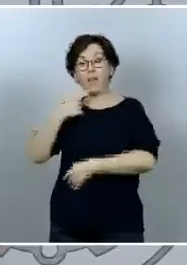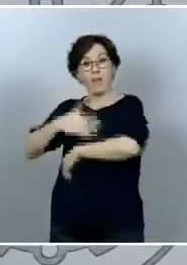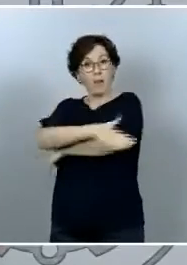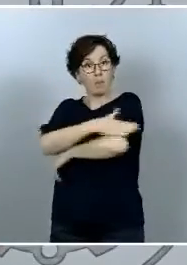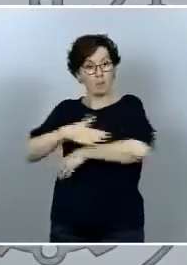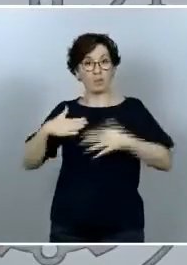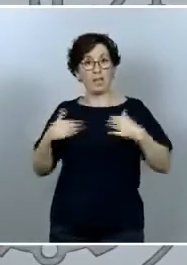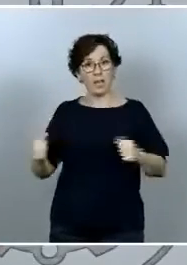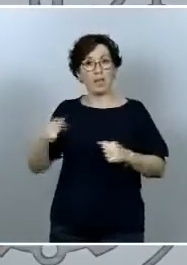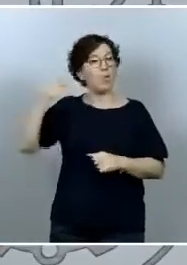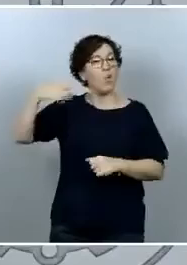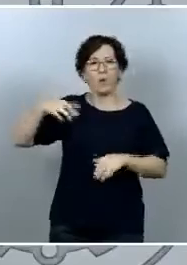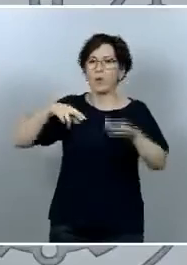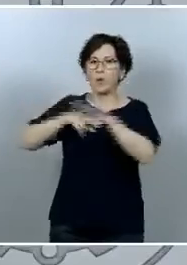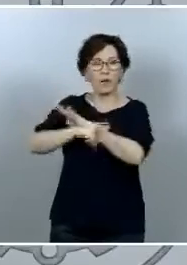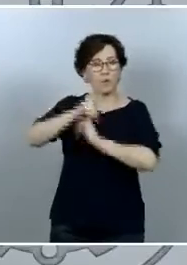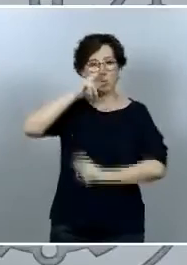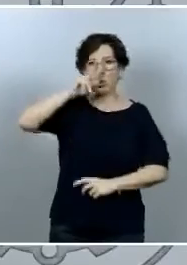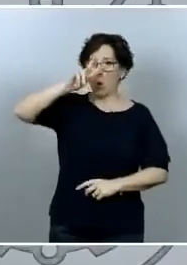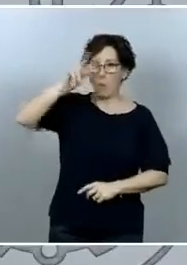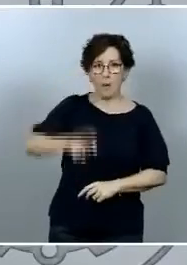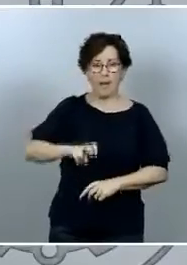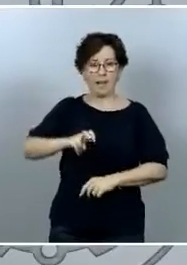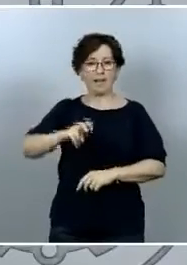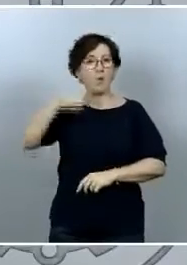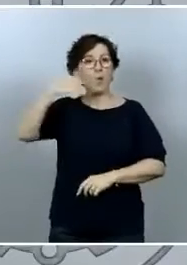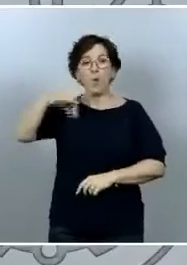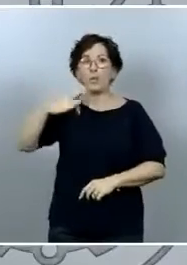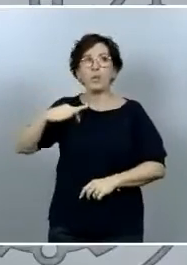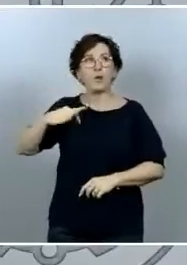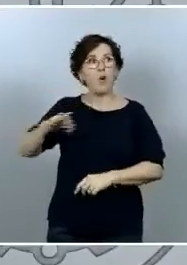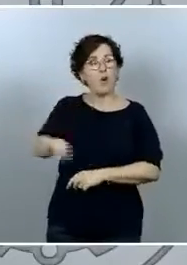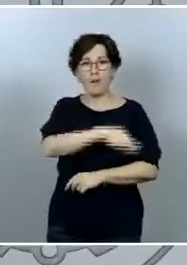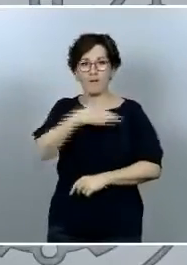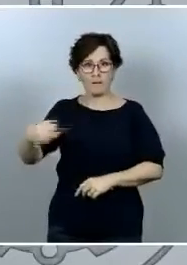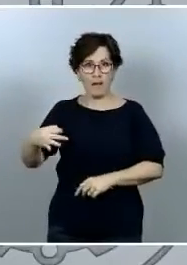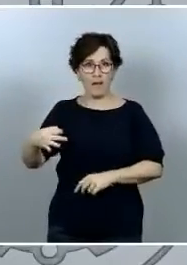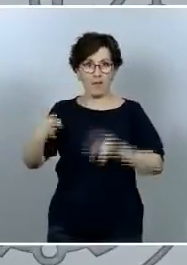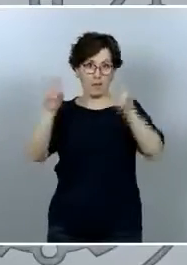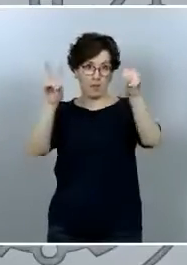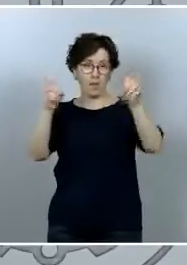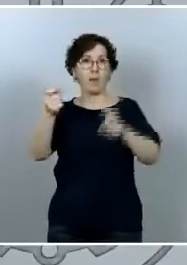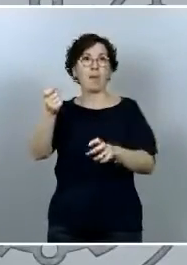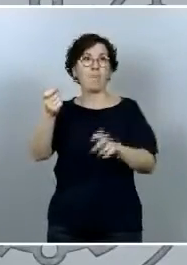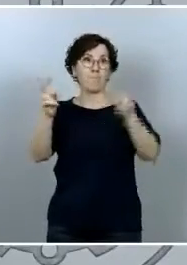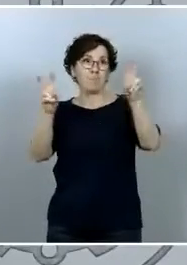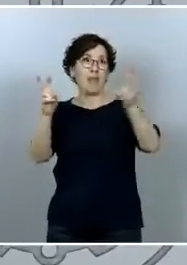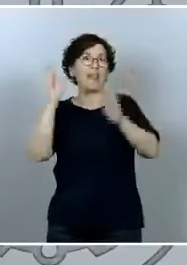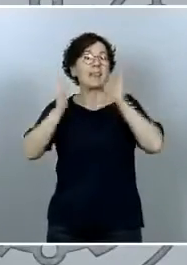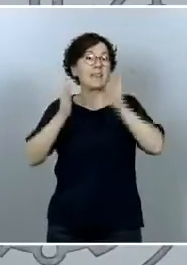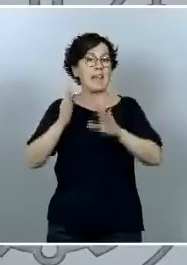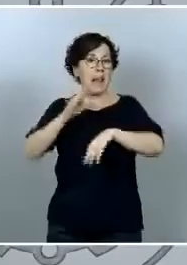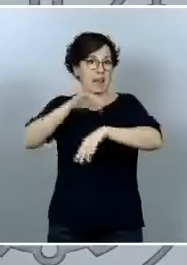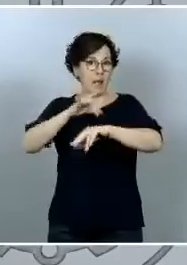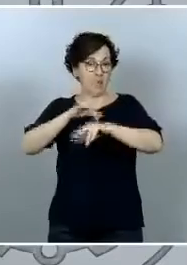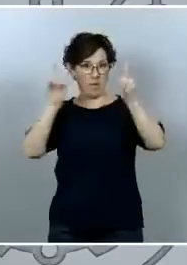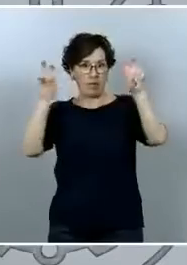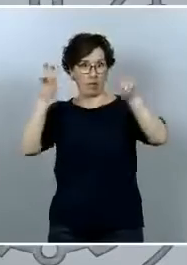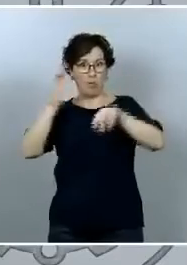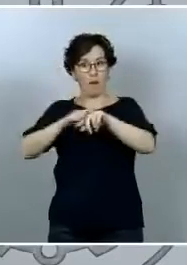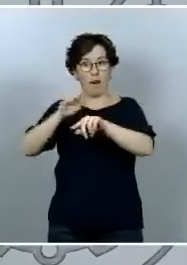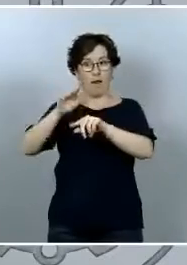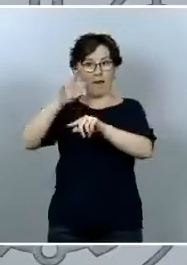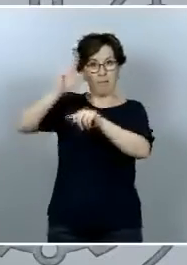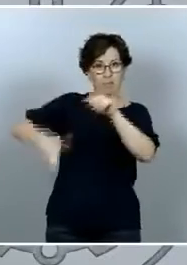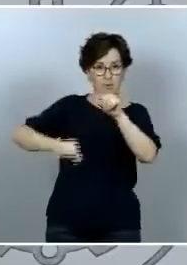el único instrumento terapéutico la única medicina eficaz que hemos tenido en la lucha contra este virus y que los buenos datos que ya tenemos